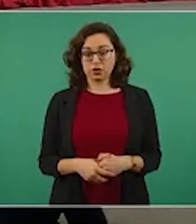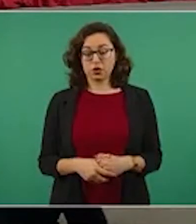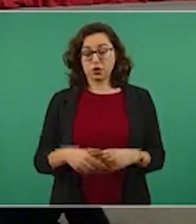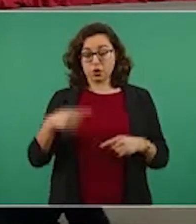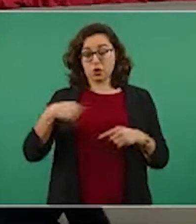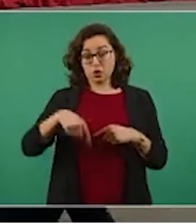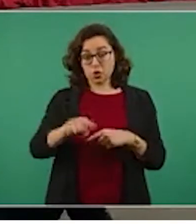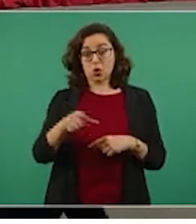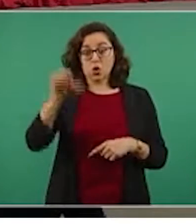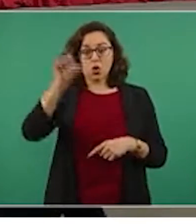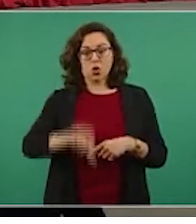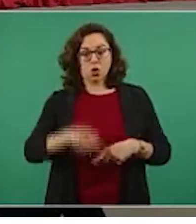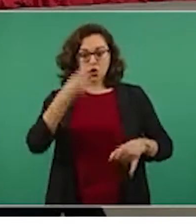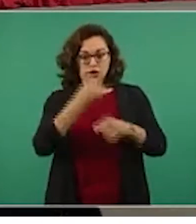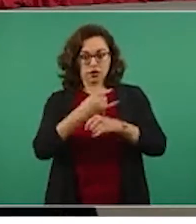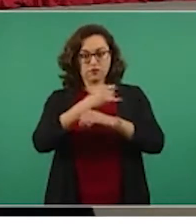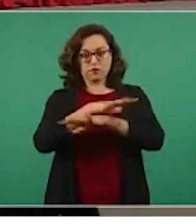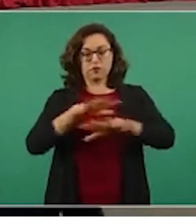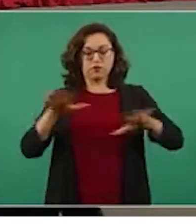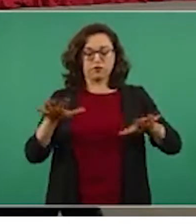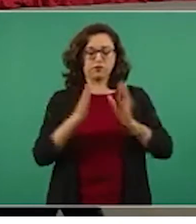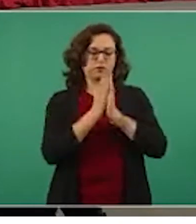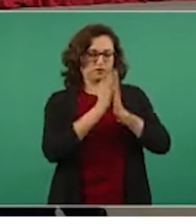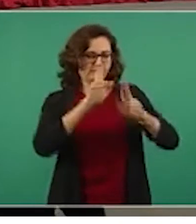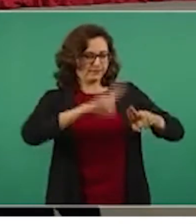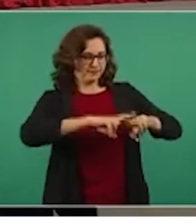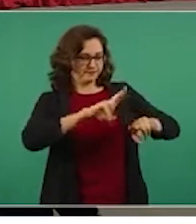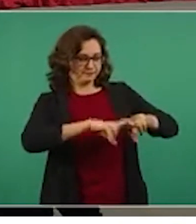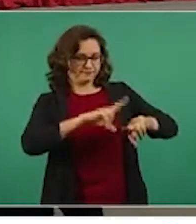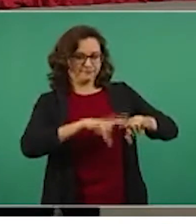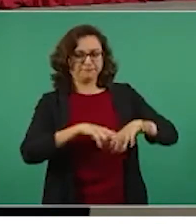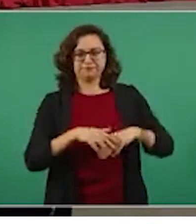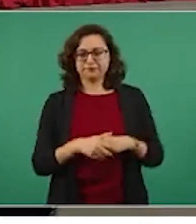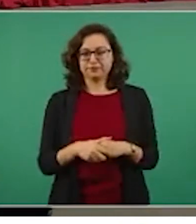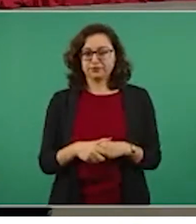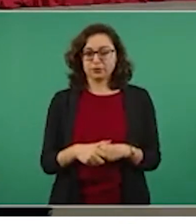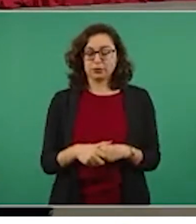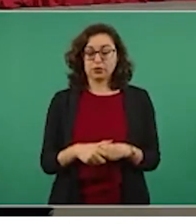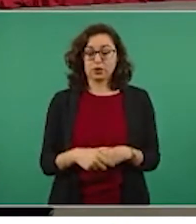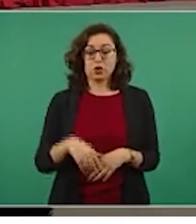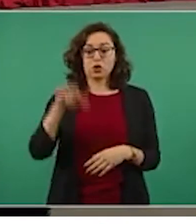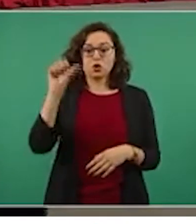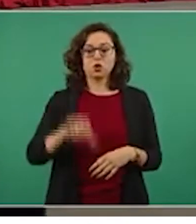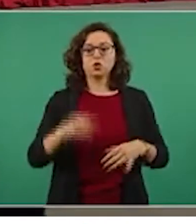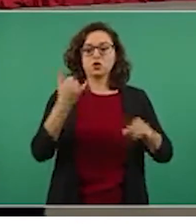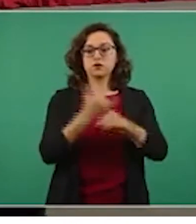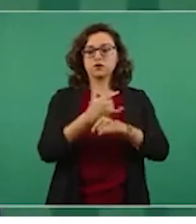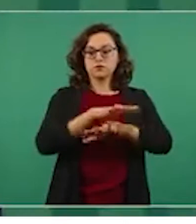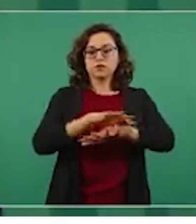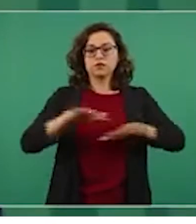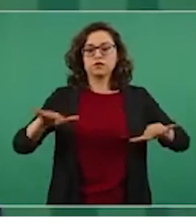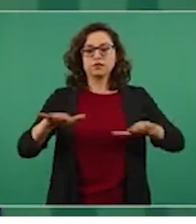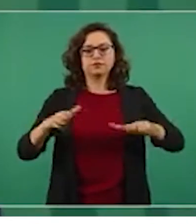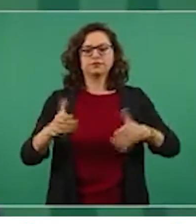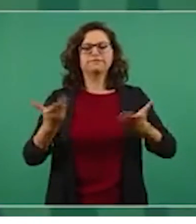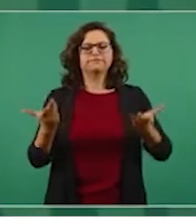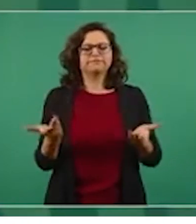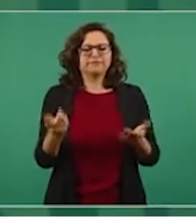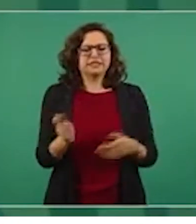un plan que ya